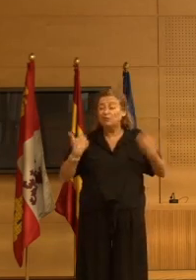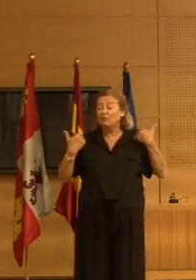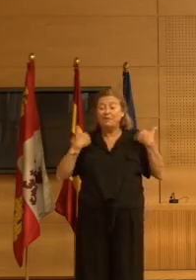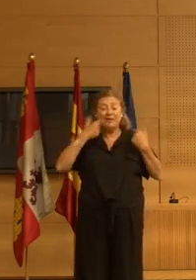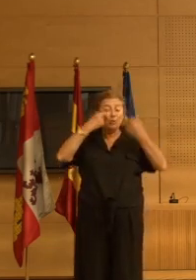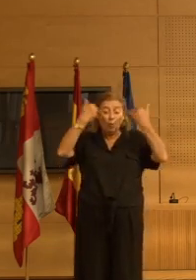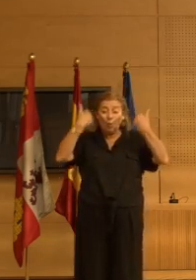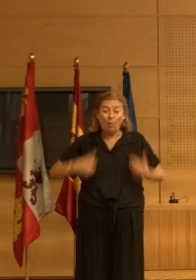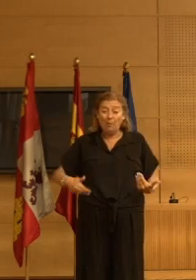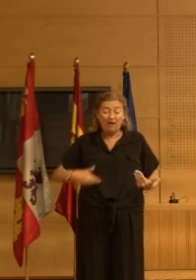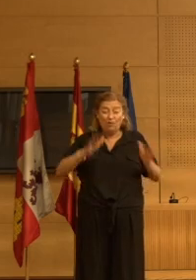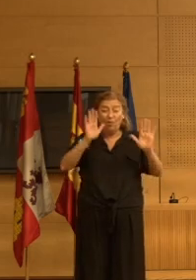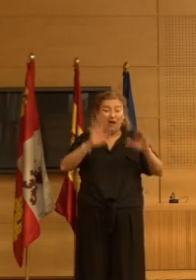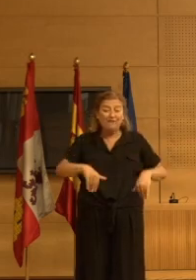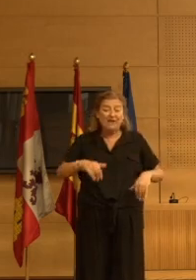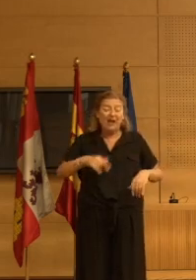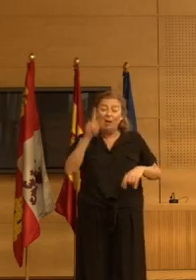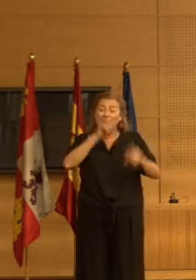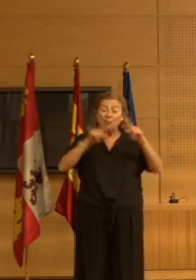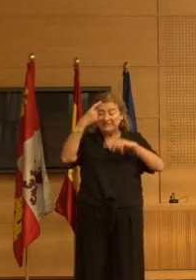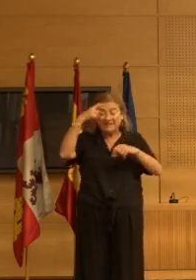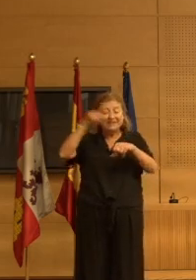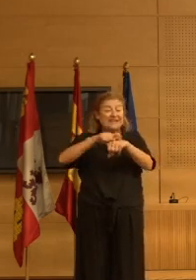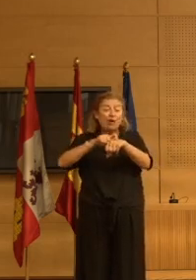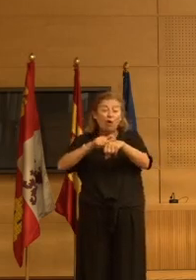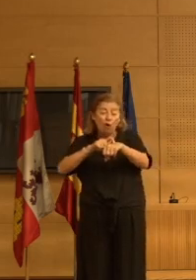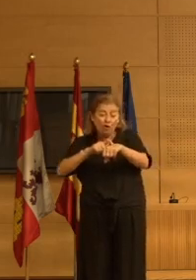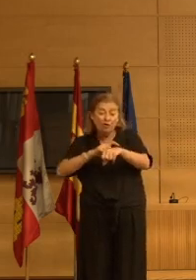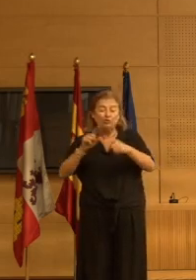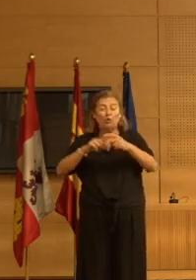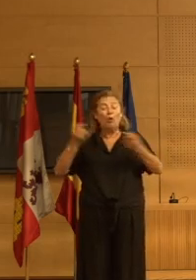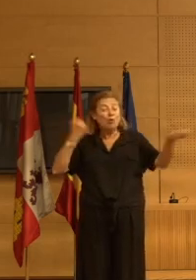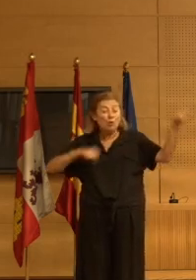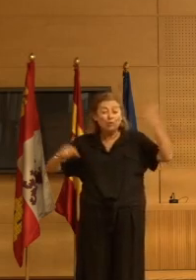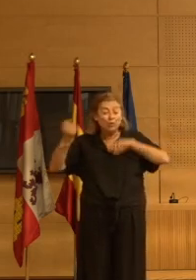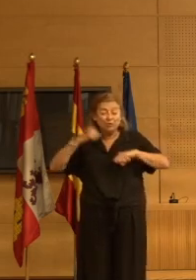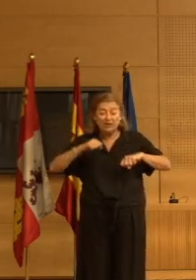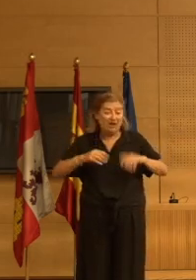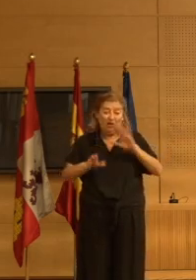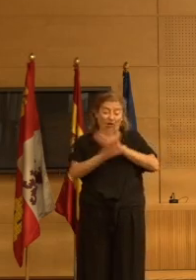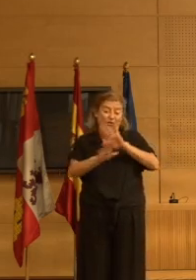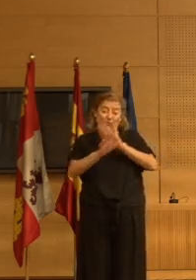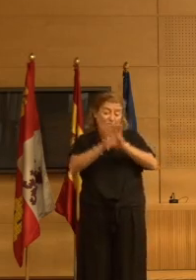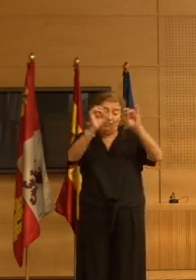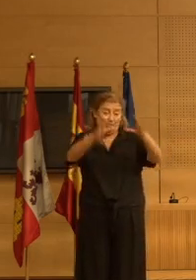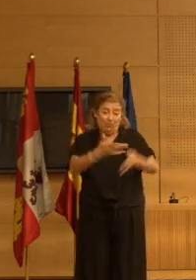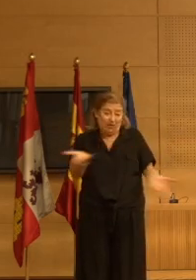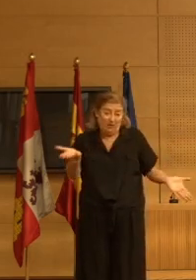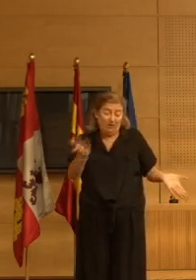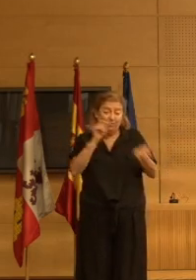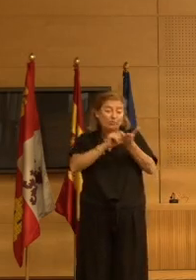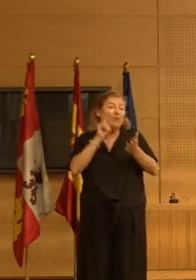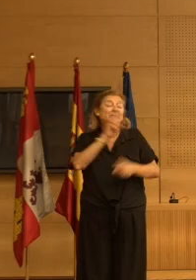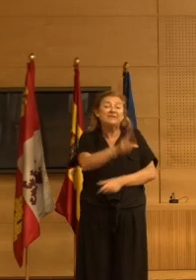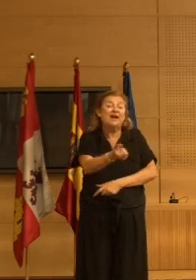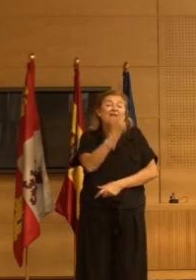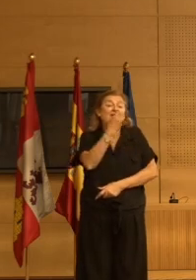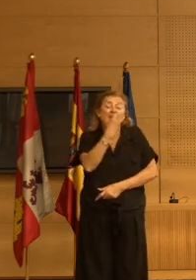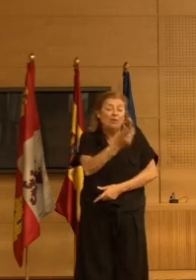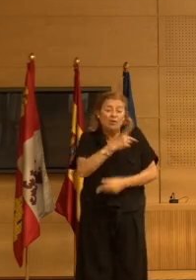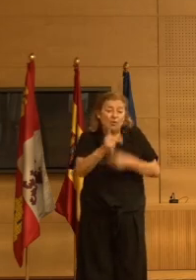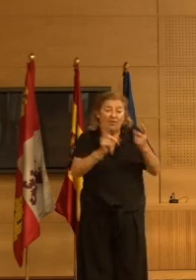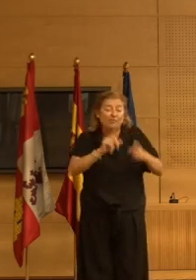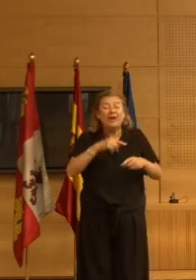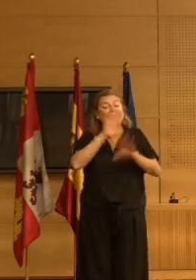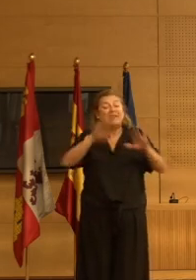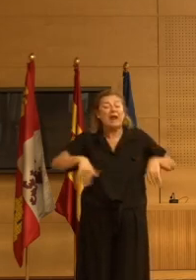humano los problemas psicológicos o conductuales si lo enfocamos desde el punto de vista farmacológico lo que vamos a hacer